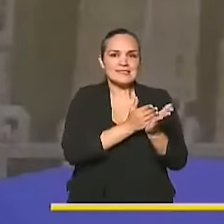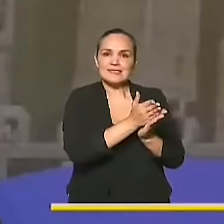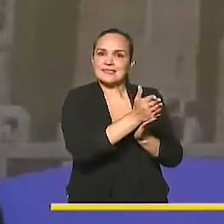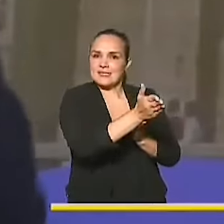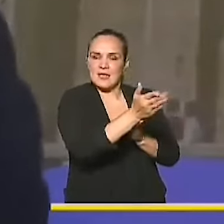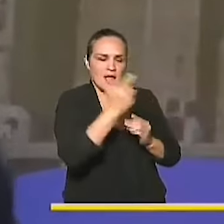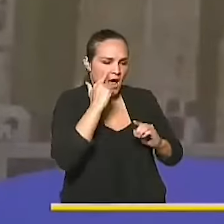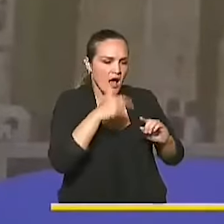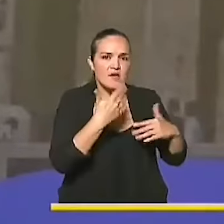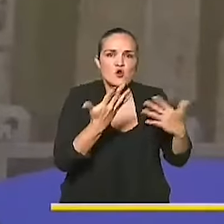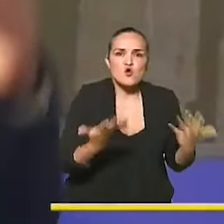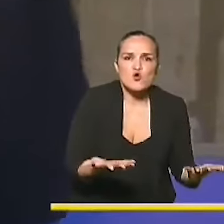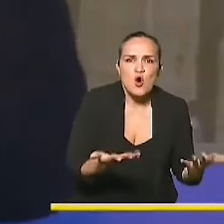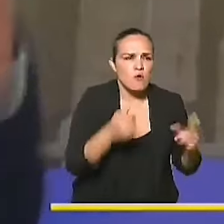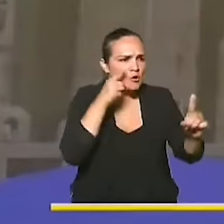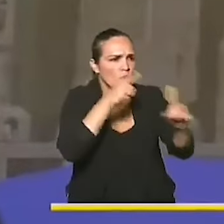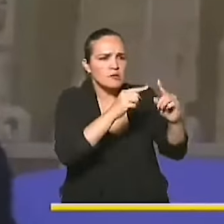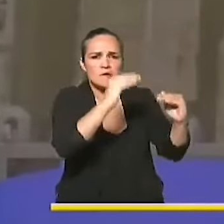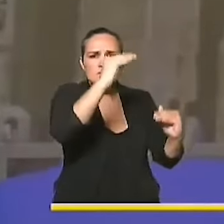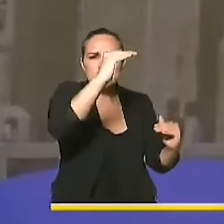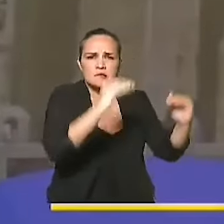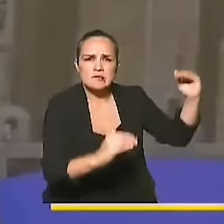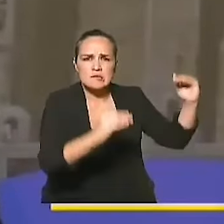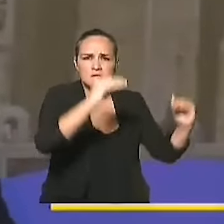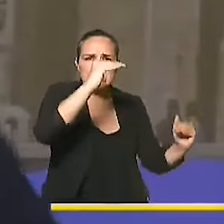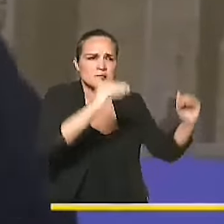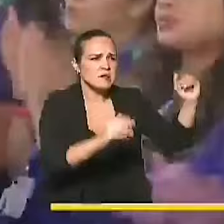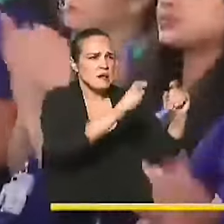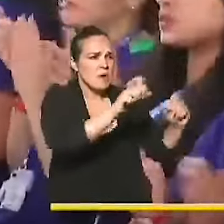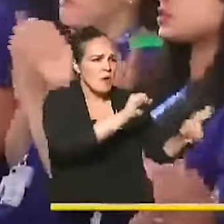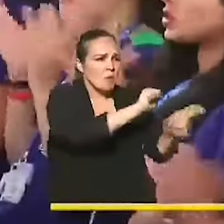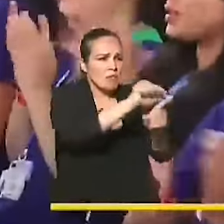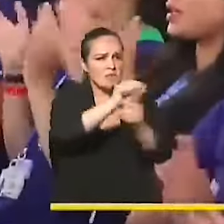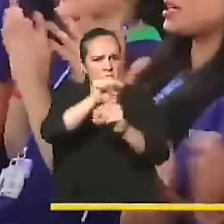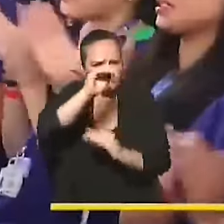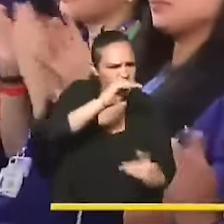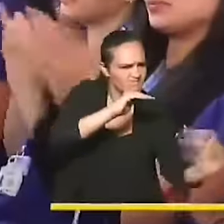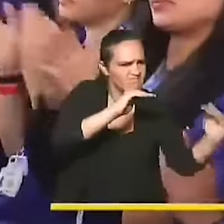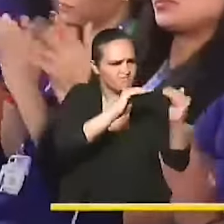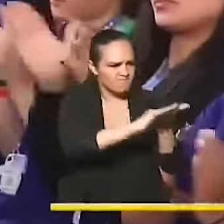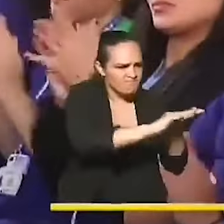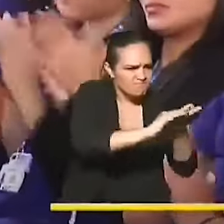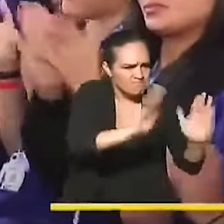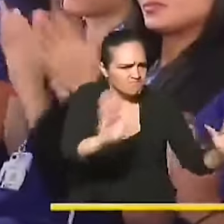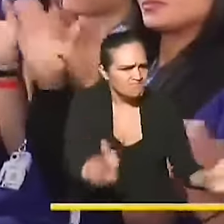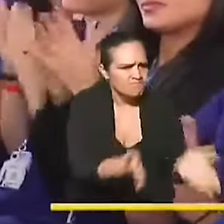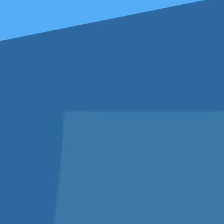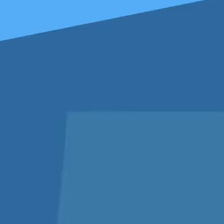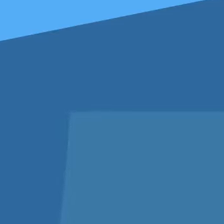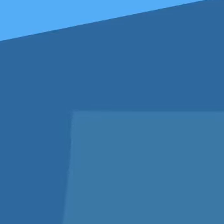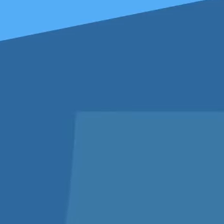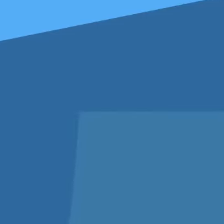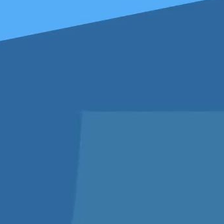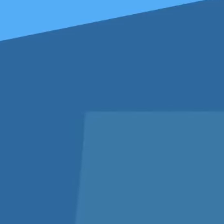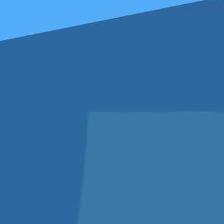resolver las inequidades y las desigualdades que viven la mayoría de los colombianos y colombianas.